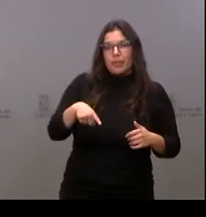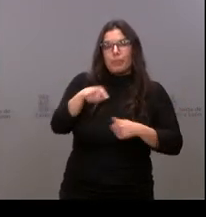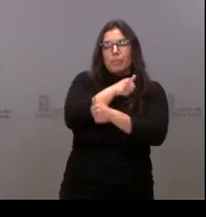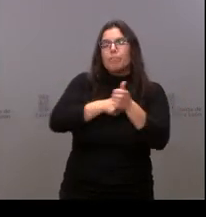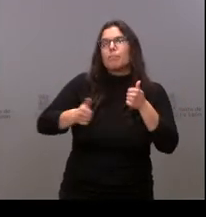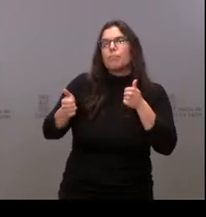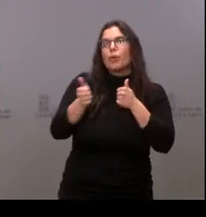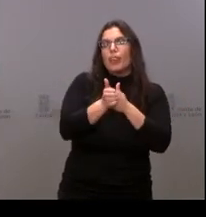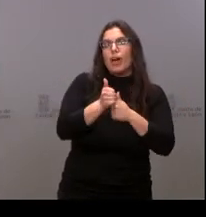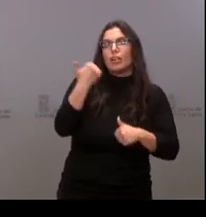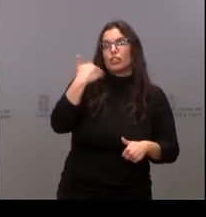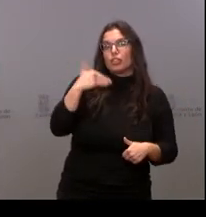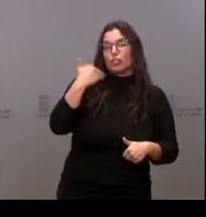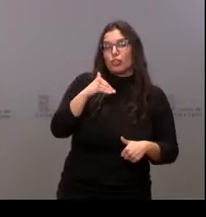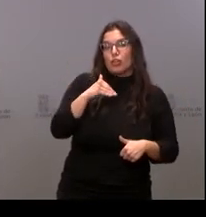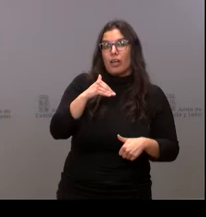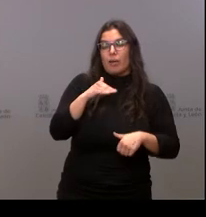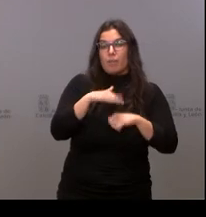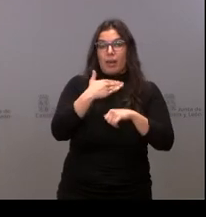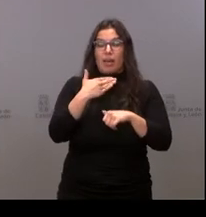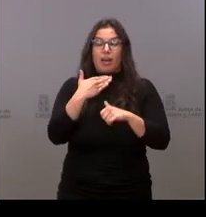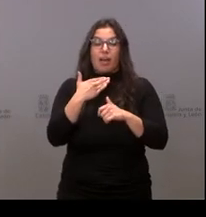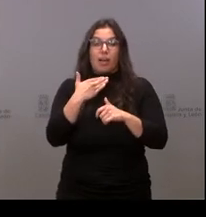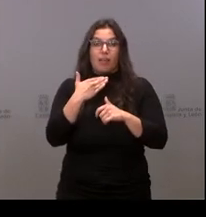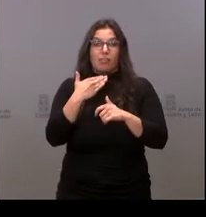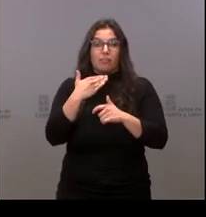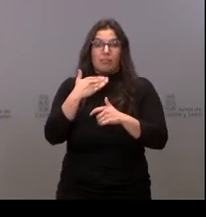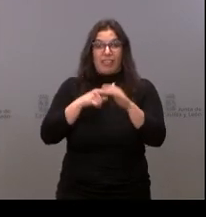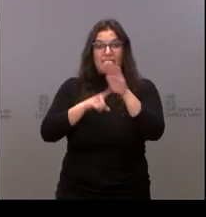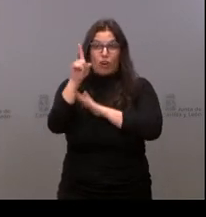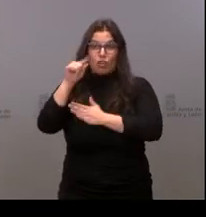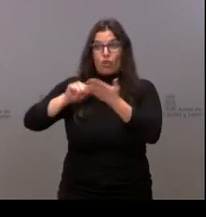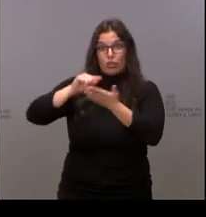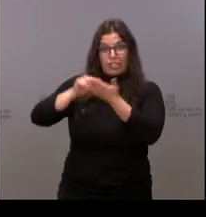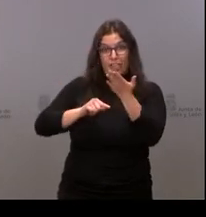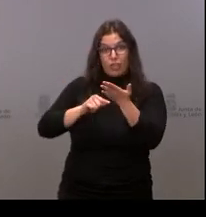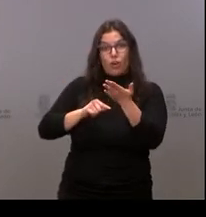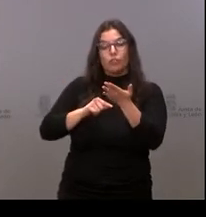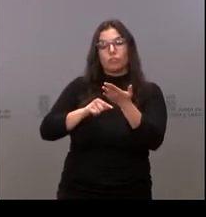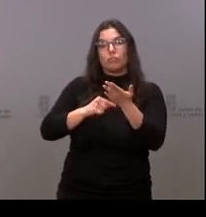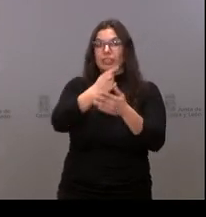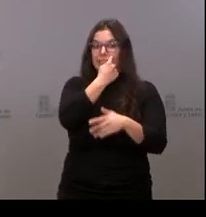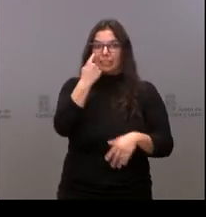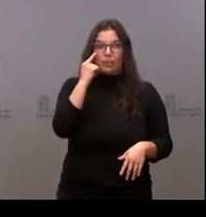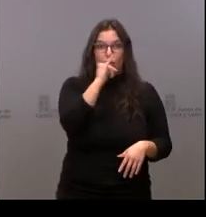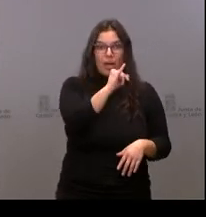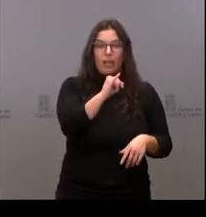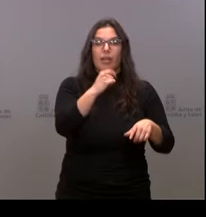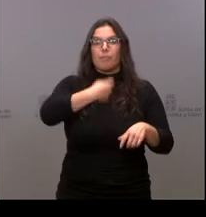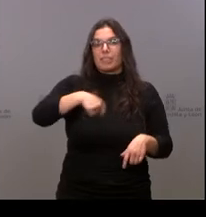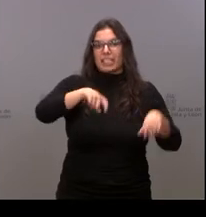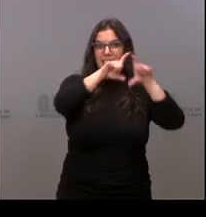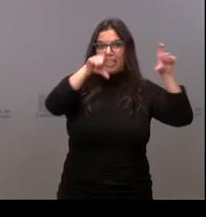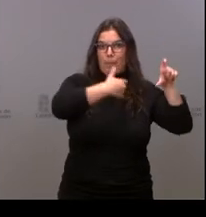a Soria en los incentivos del desarrollo y de la contratación. Estando aquí presente el presidente de la patronal y el